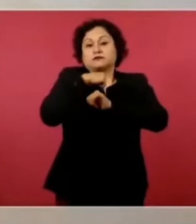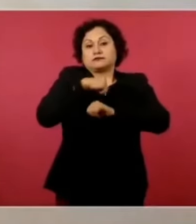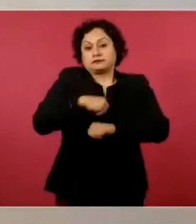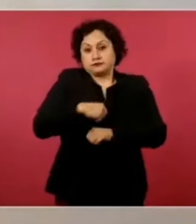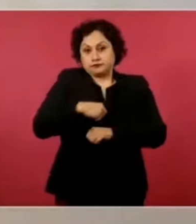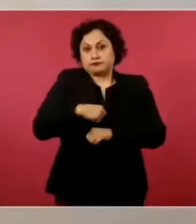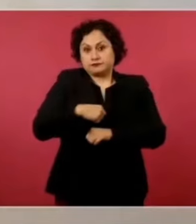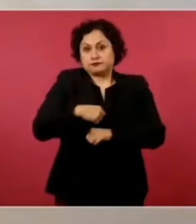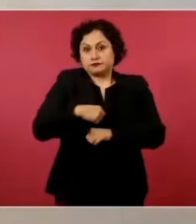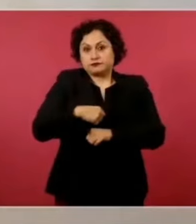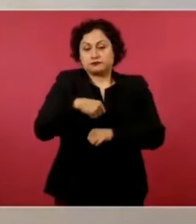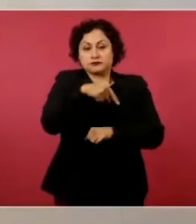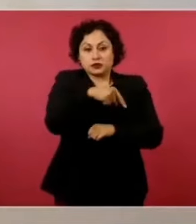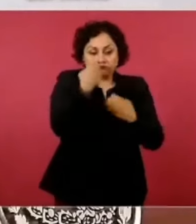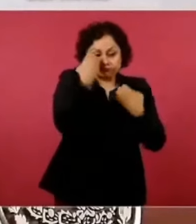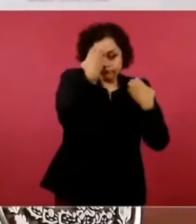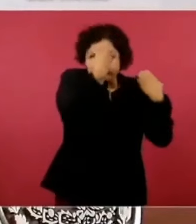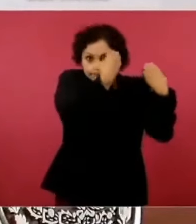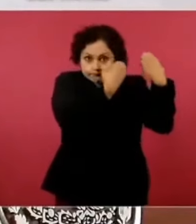exclusivamente para la UIF.